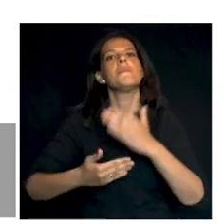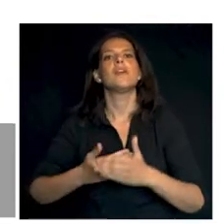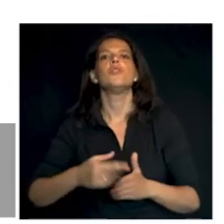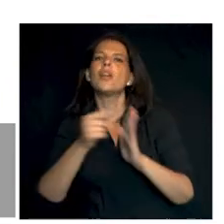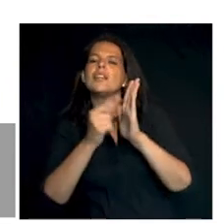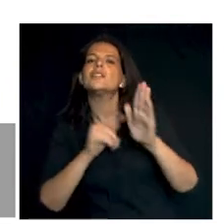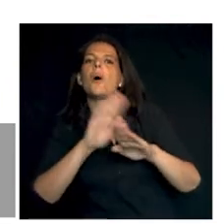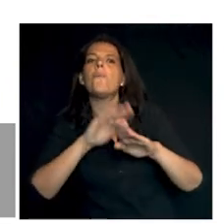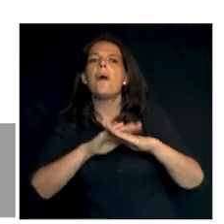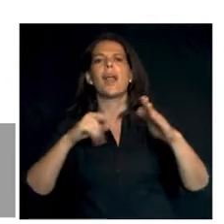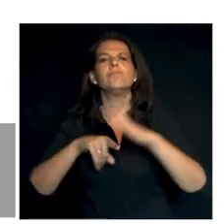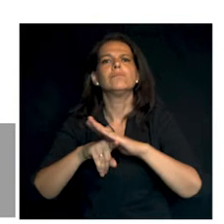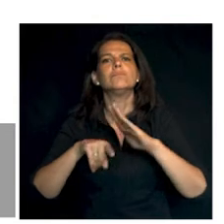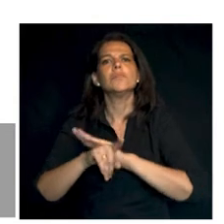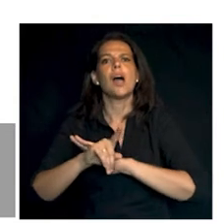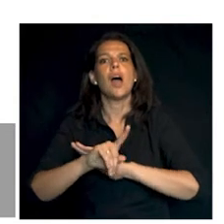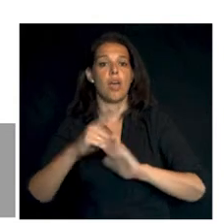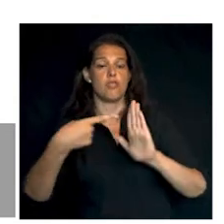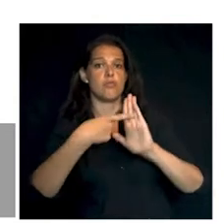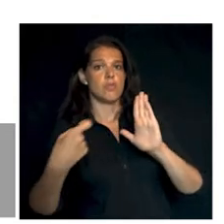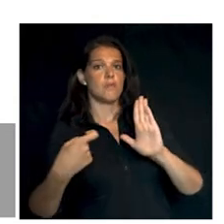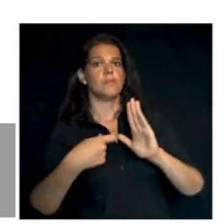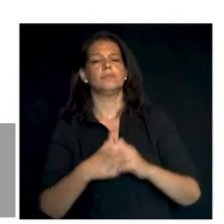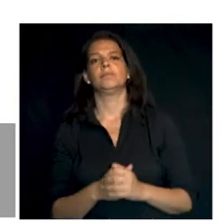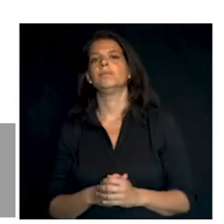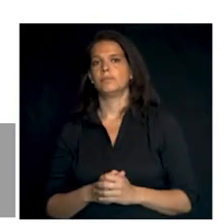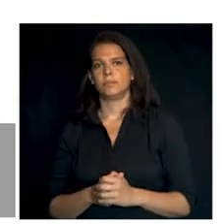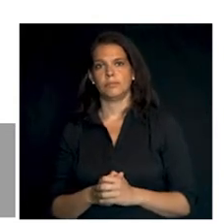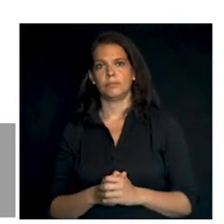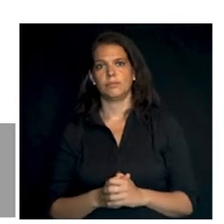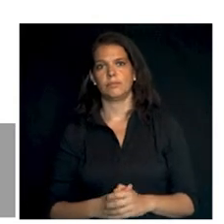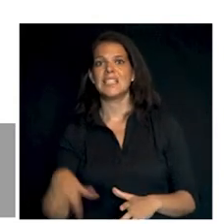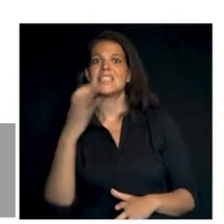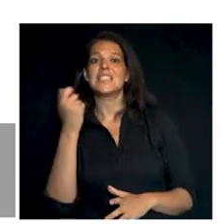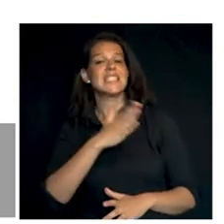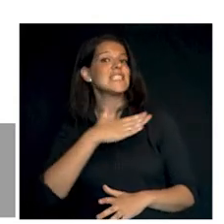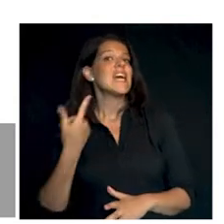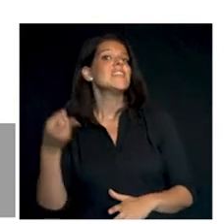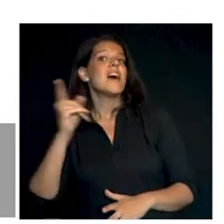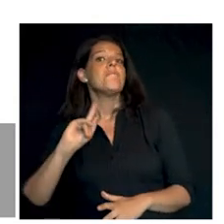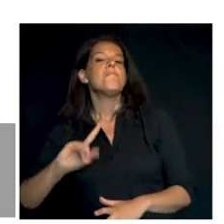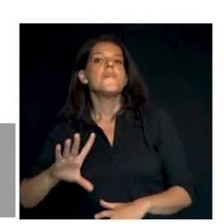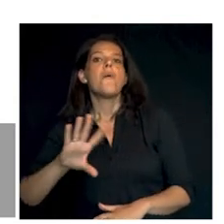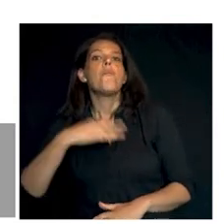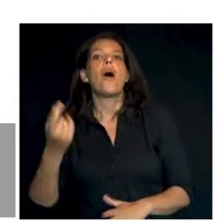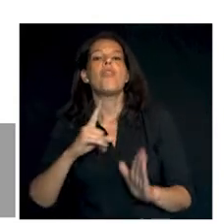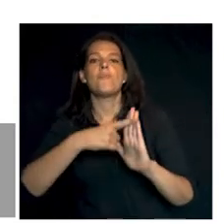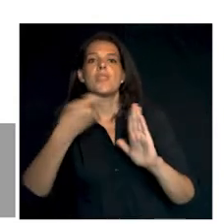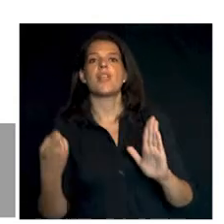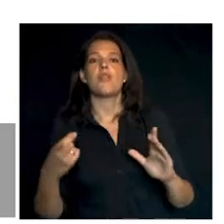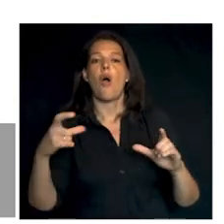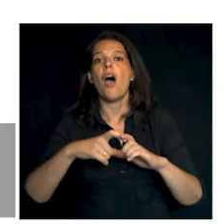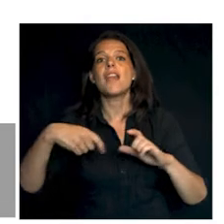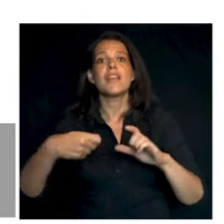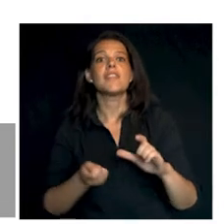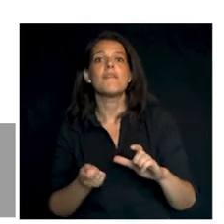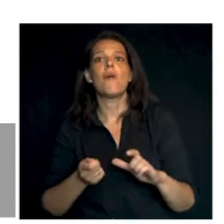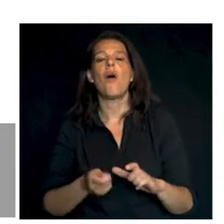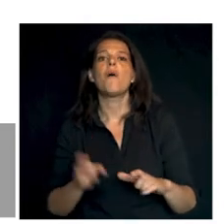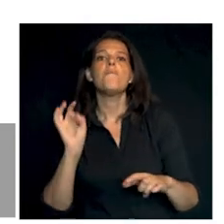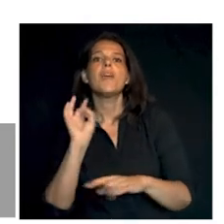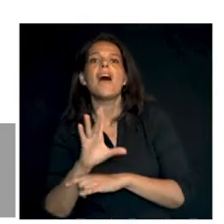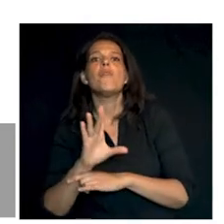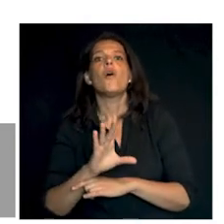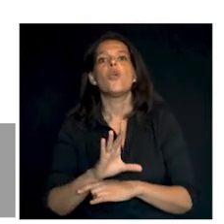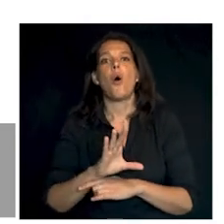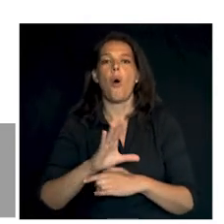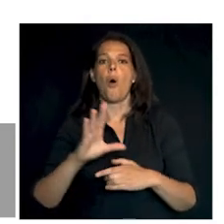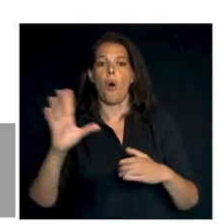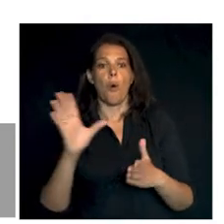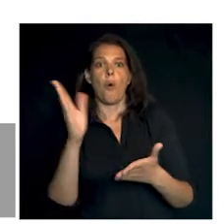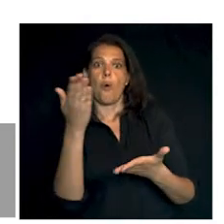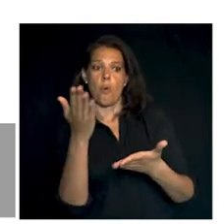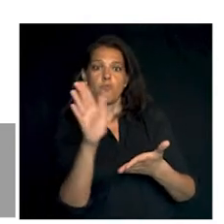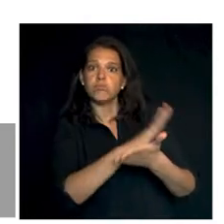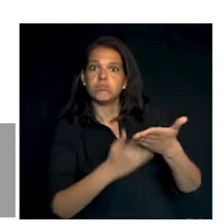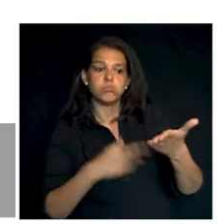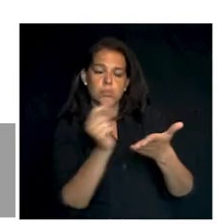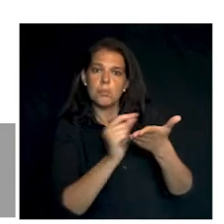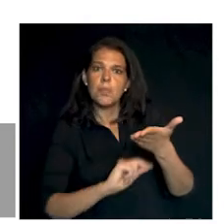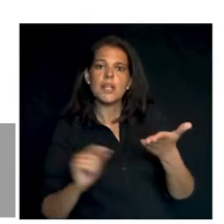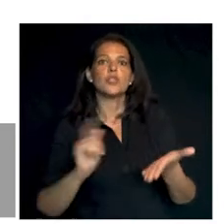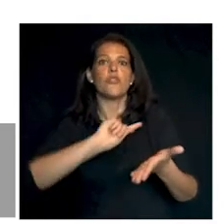gestión